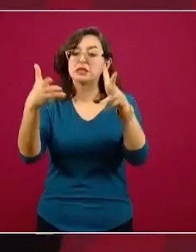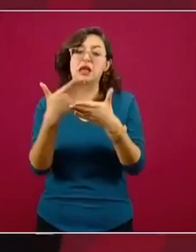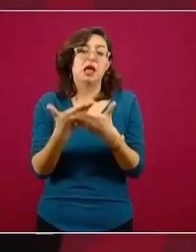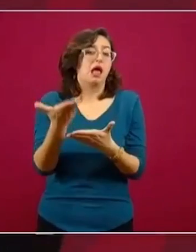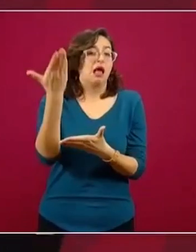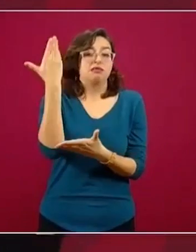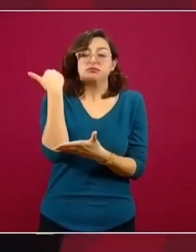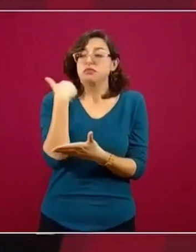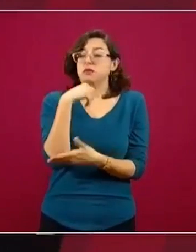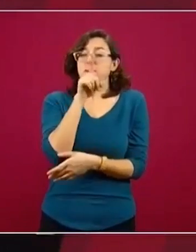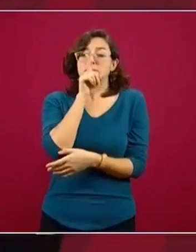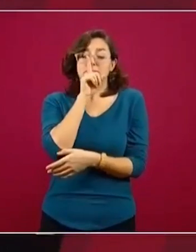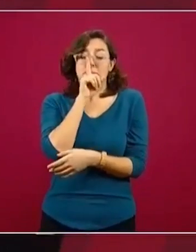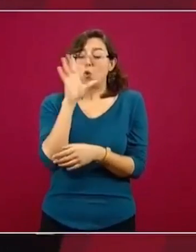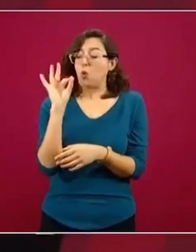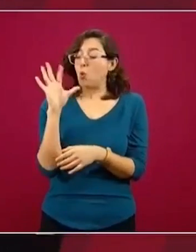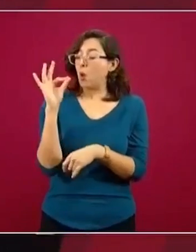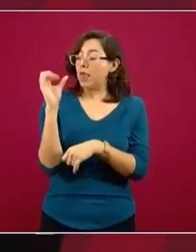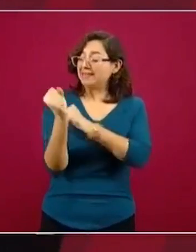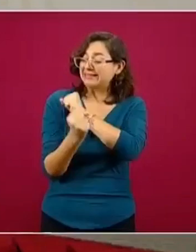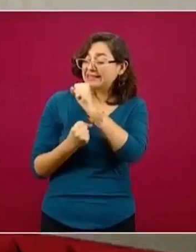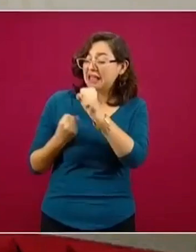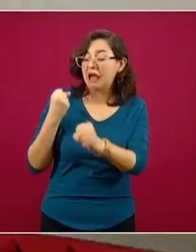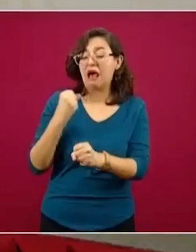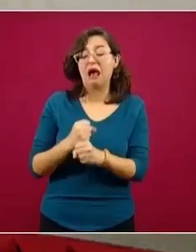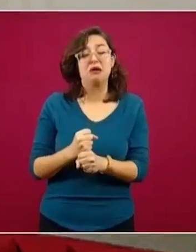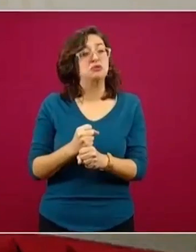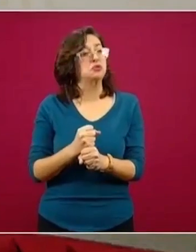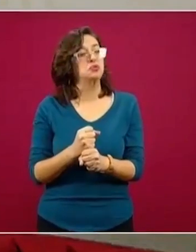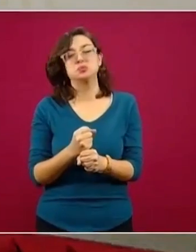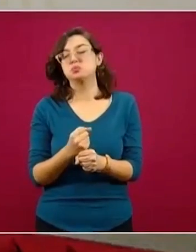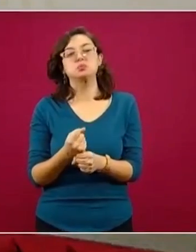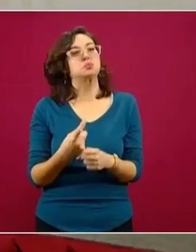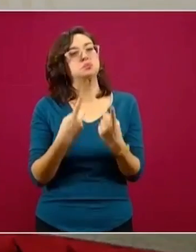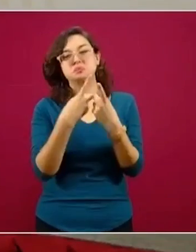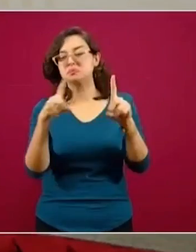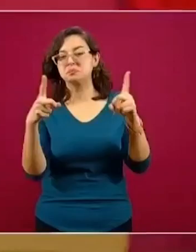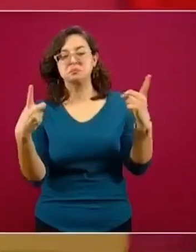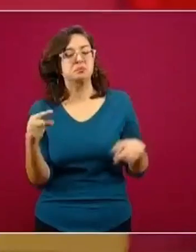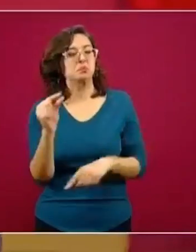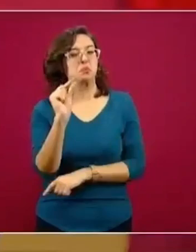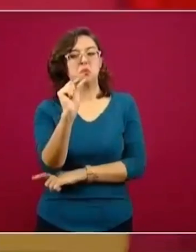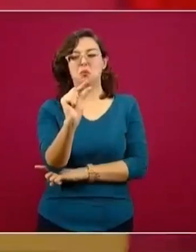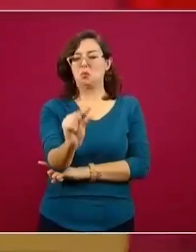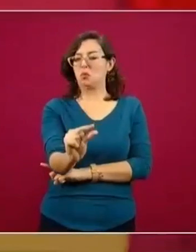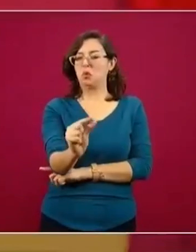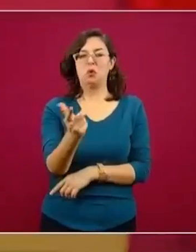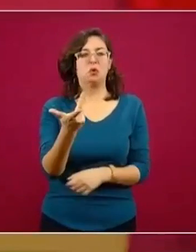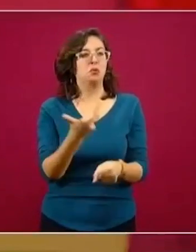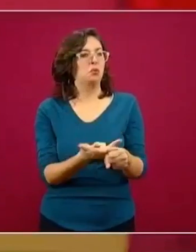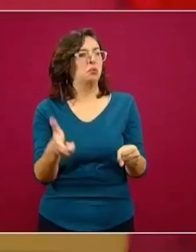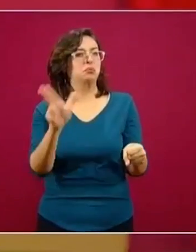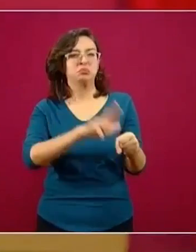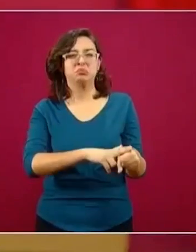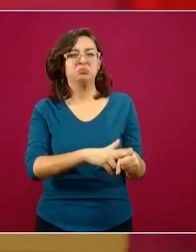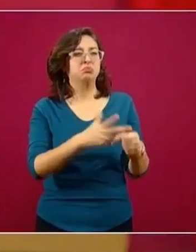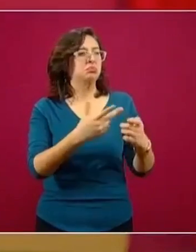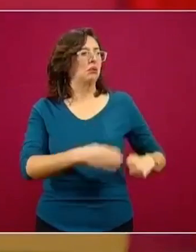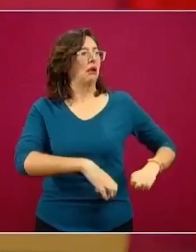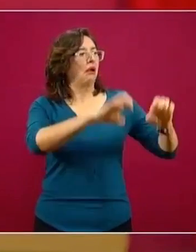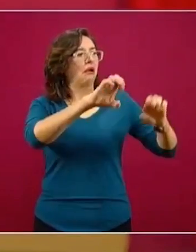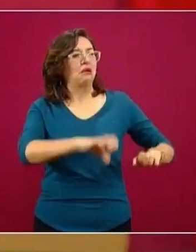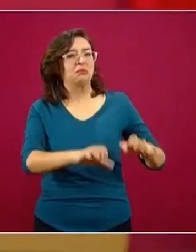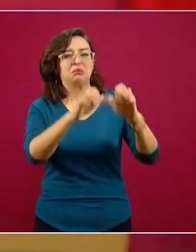limitadas después de 40 años de un desarrollo muy pobre, muy precario, de desgaste de una infraestructura física